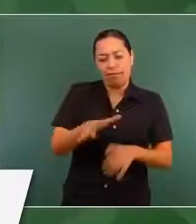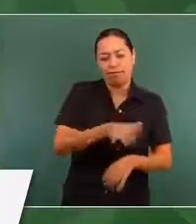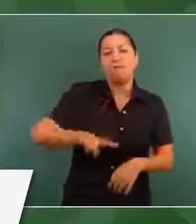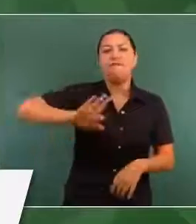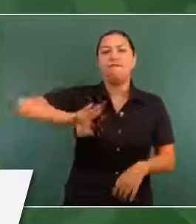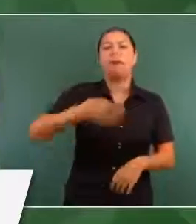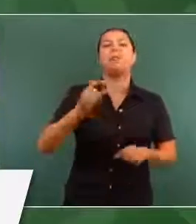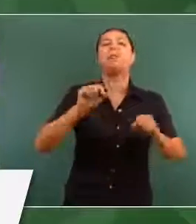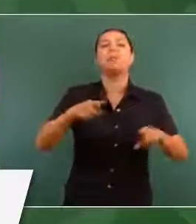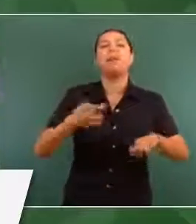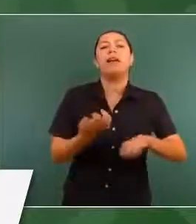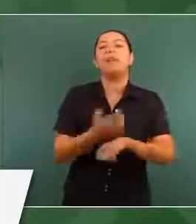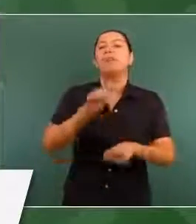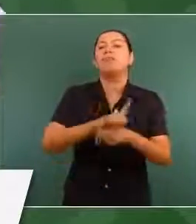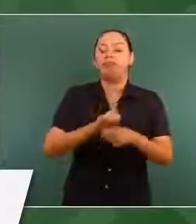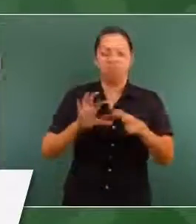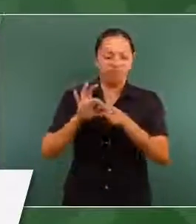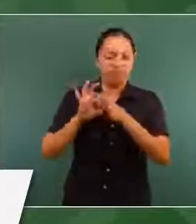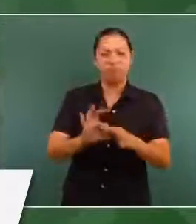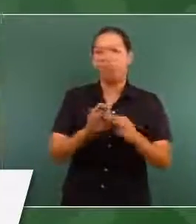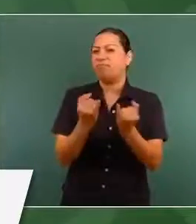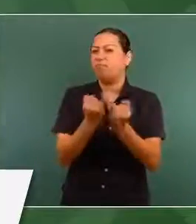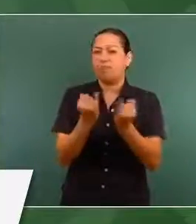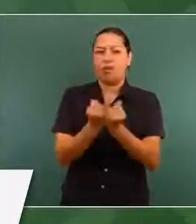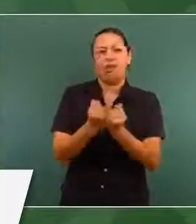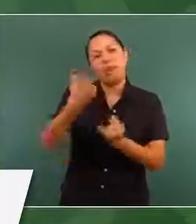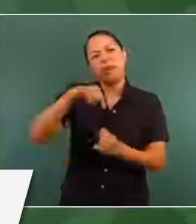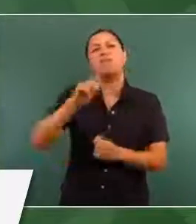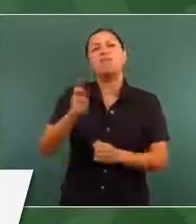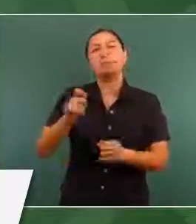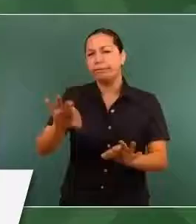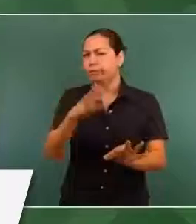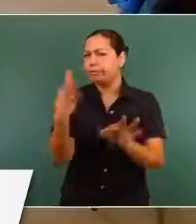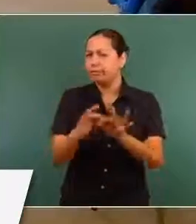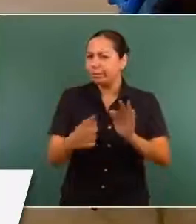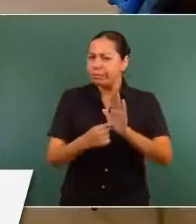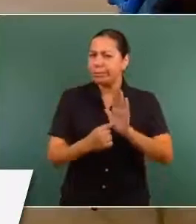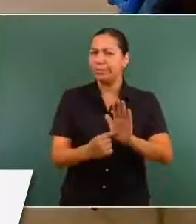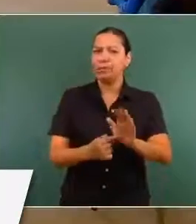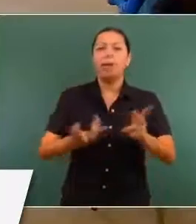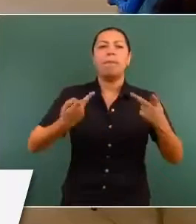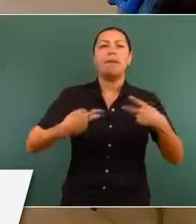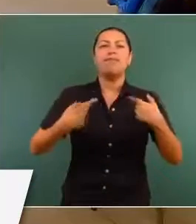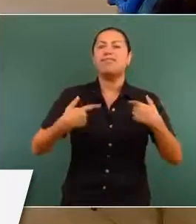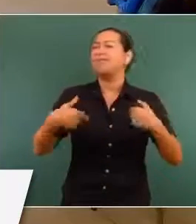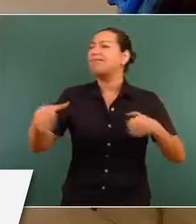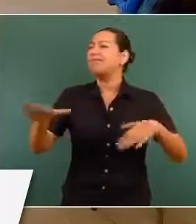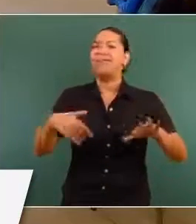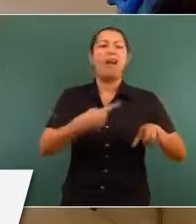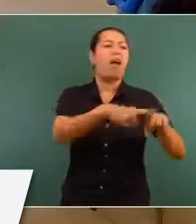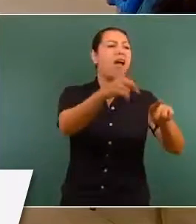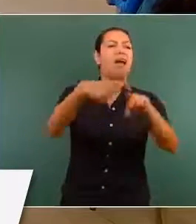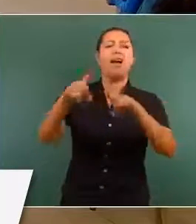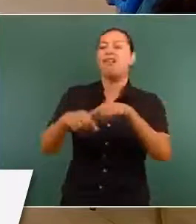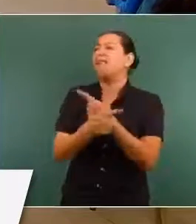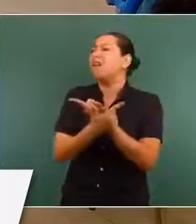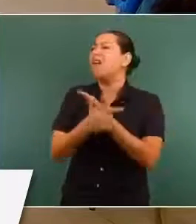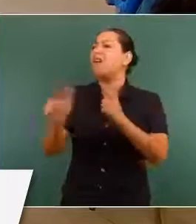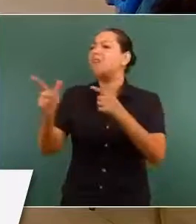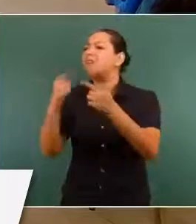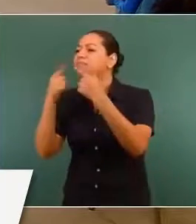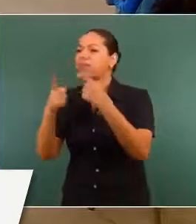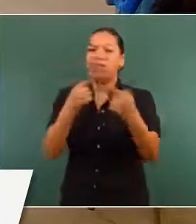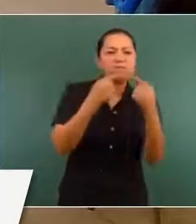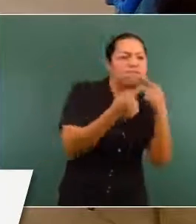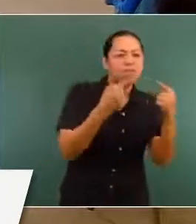¿Y eso qué hace? Pues que demos tiros de precisión, que evite que cada quien ande por su cuenta, por su lado, porque eso